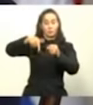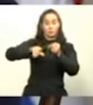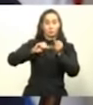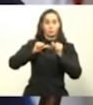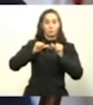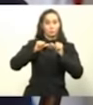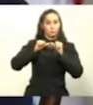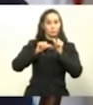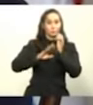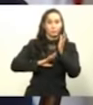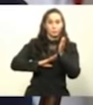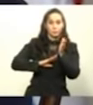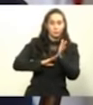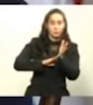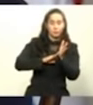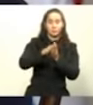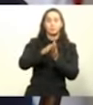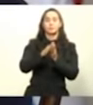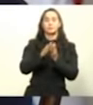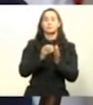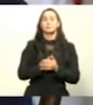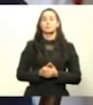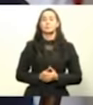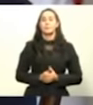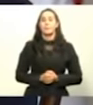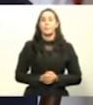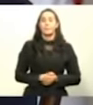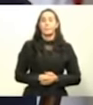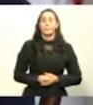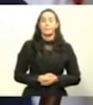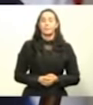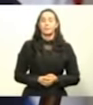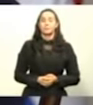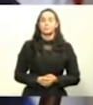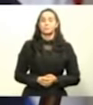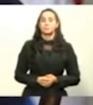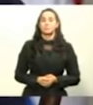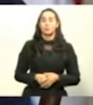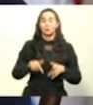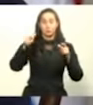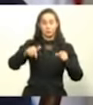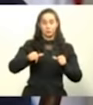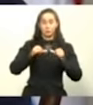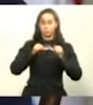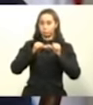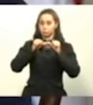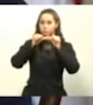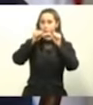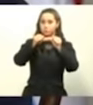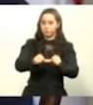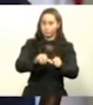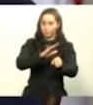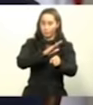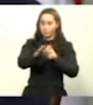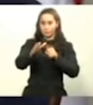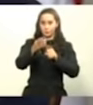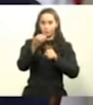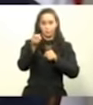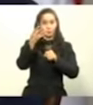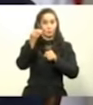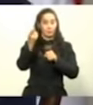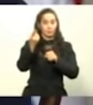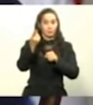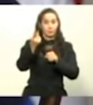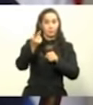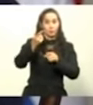sobre el tema, sobre cumplir en el país la ley de migración, sino también con el